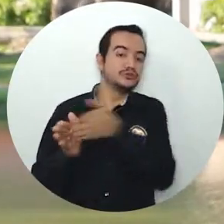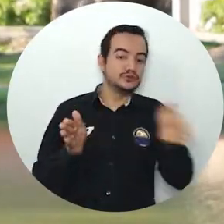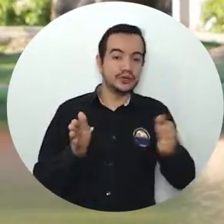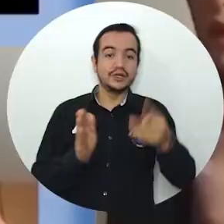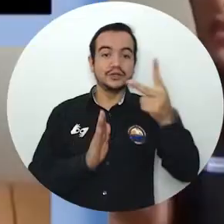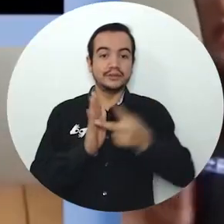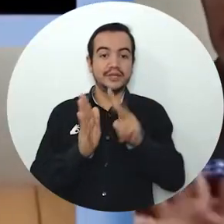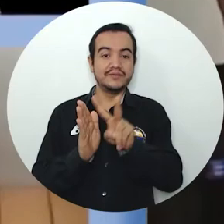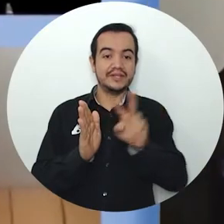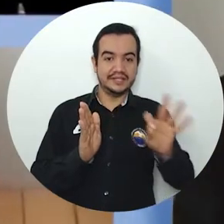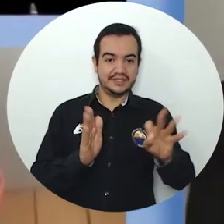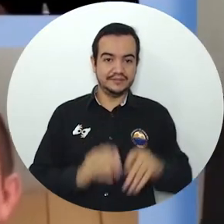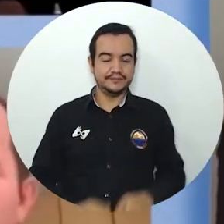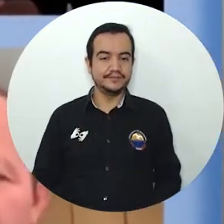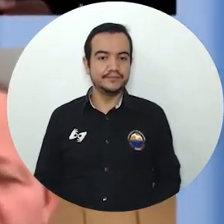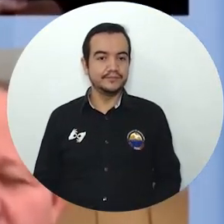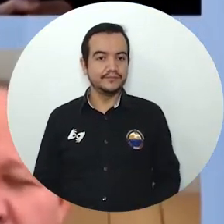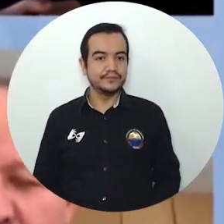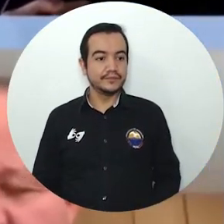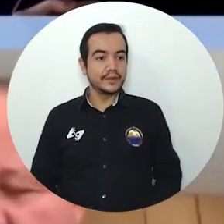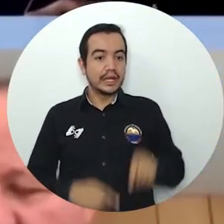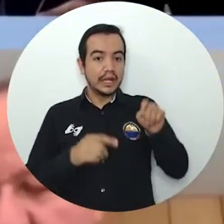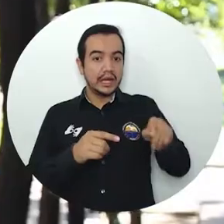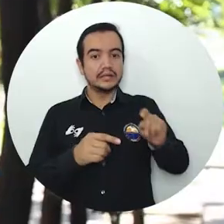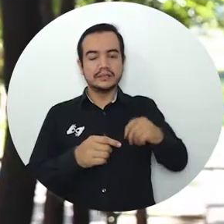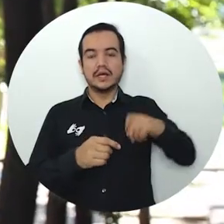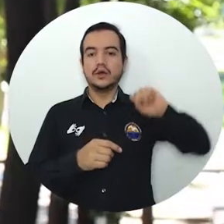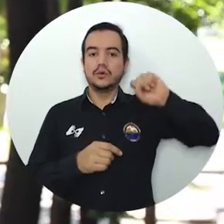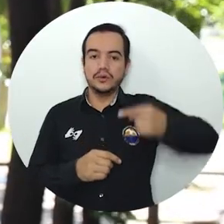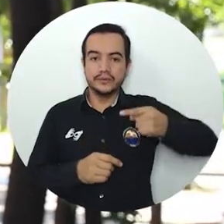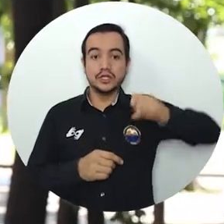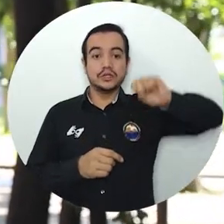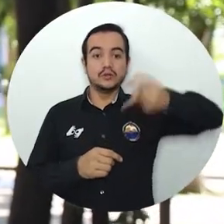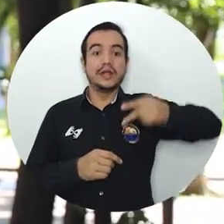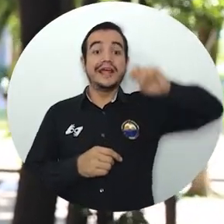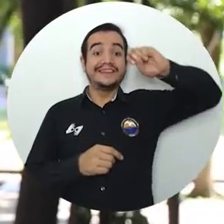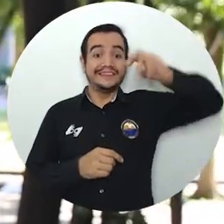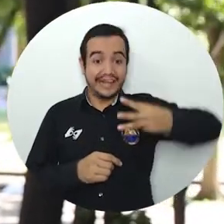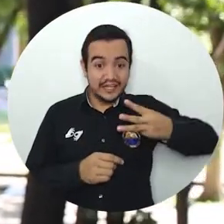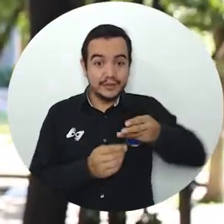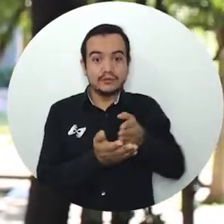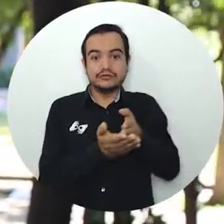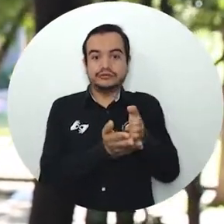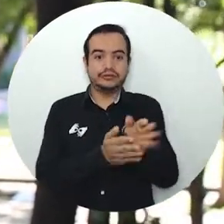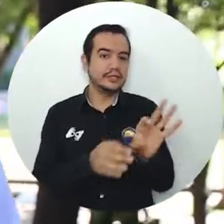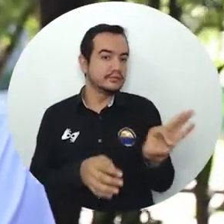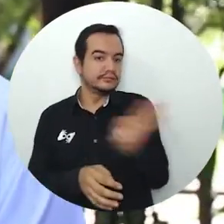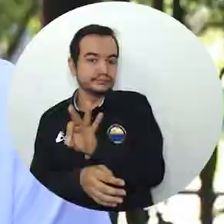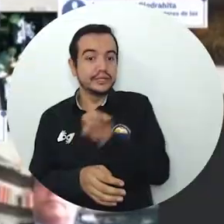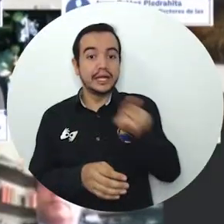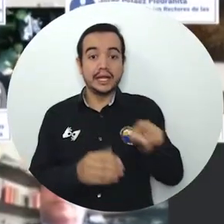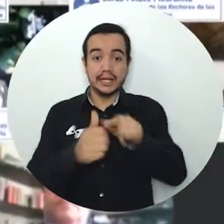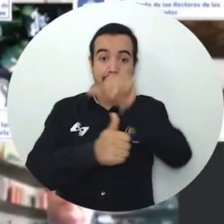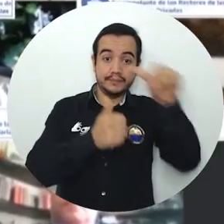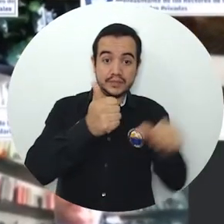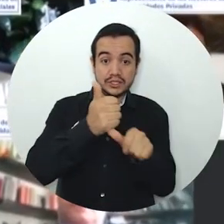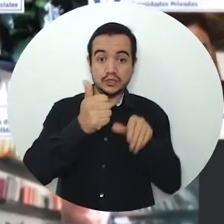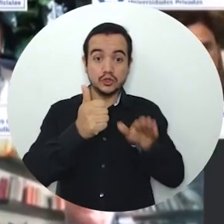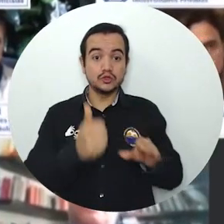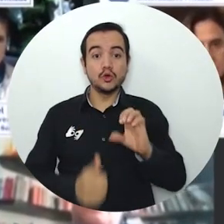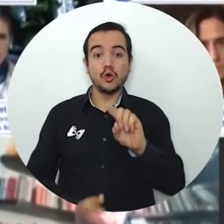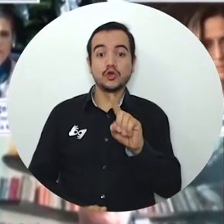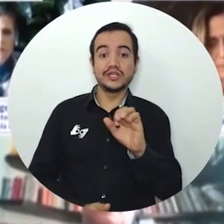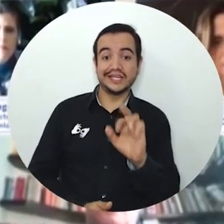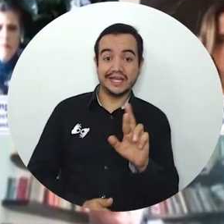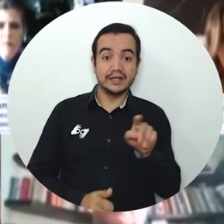2023. Por tercer periodo y de manera consecutiva, el doctor Óscar García Vargas, actual vicerrector académico de la Universidad